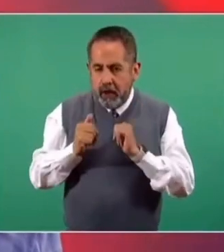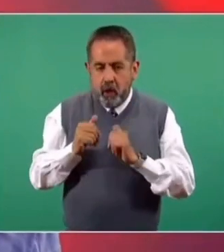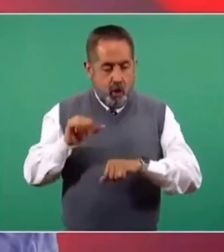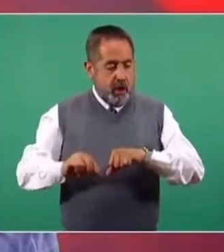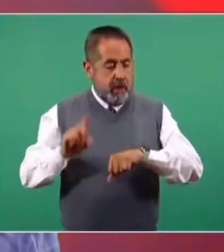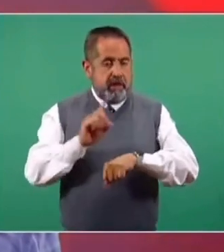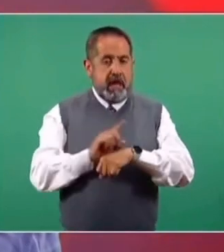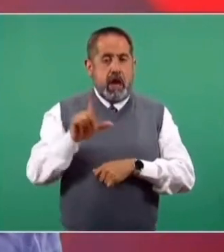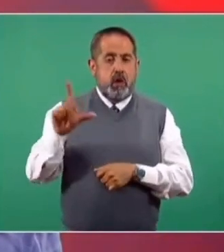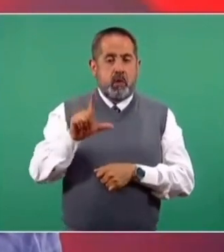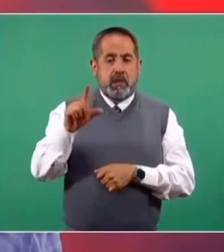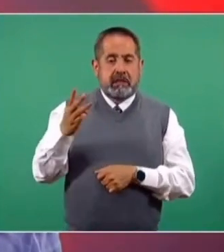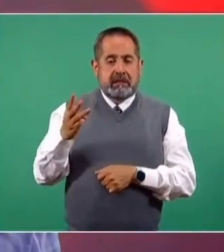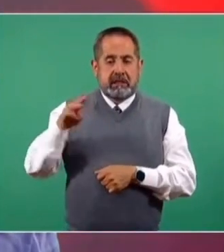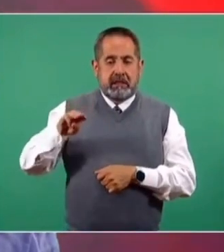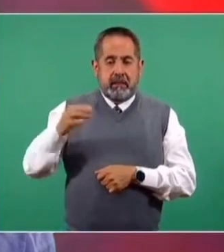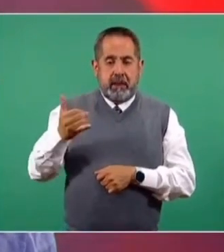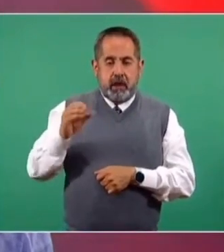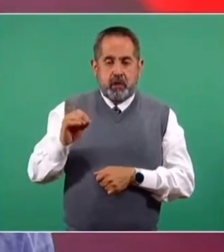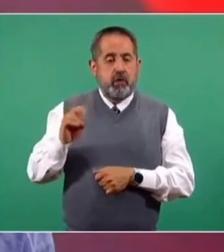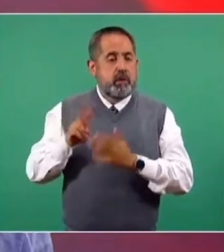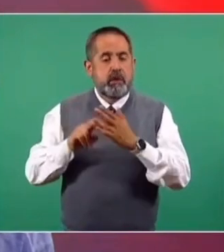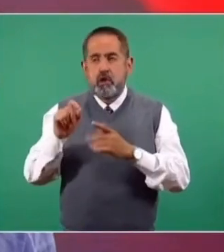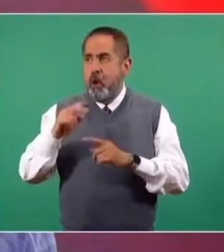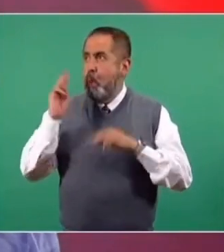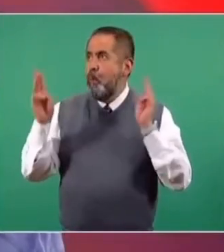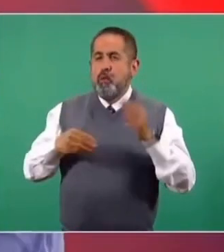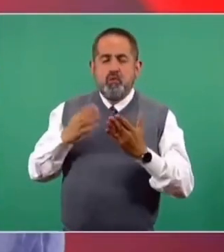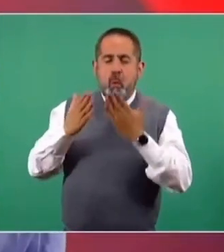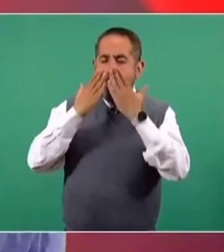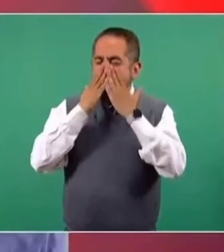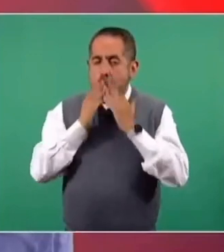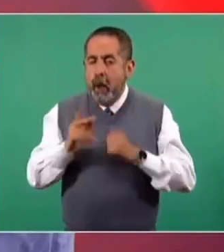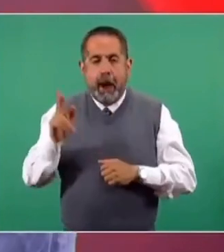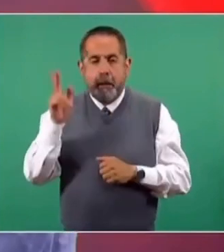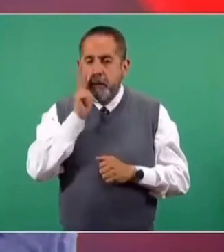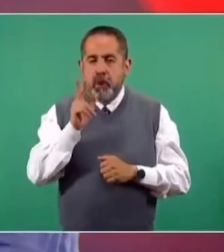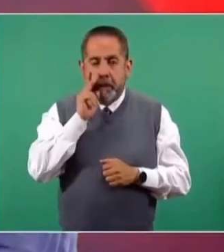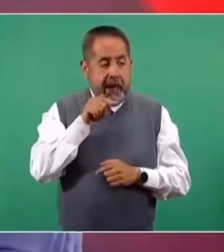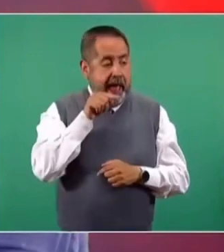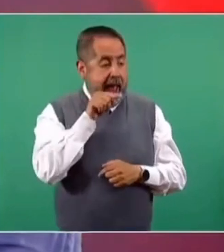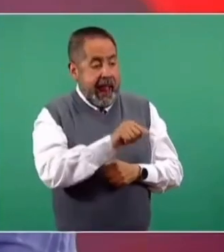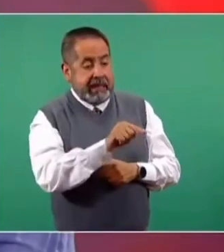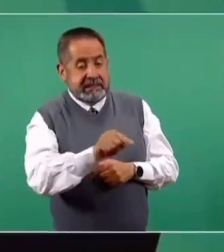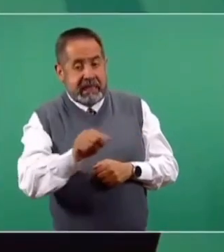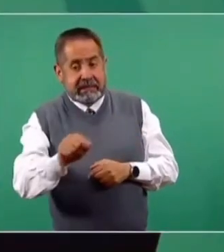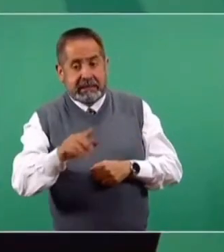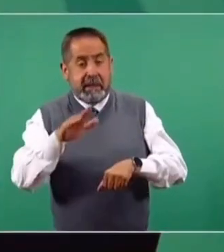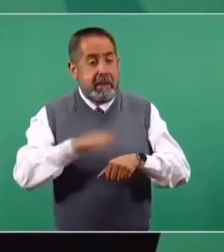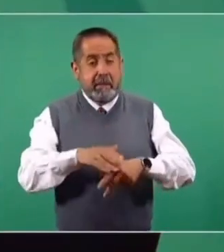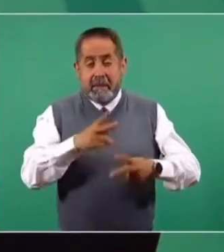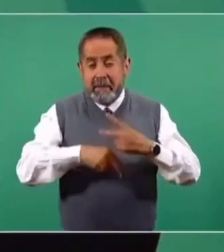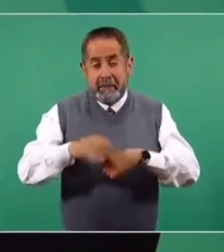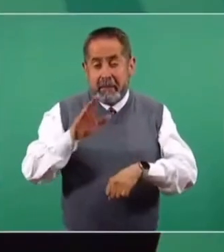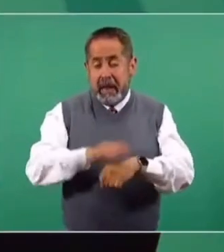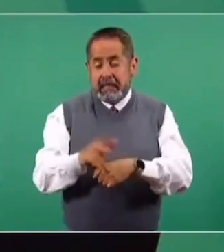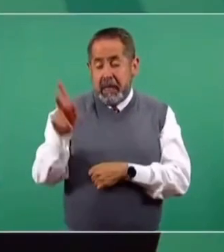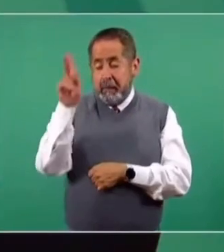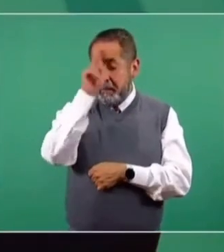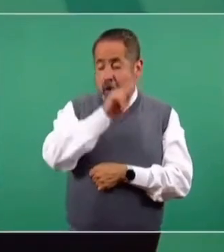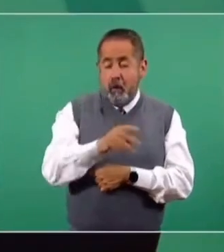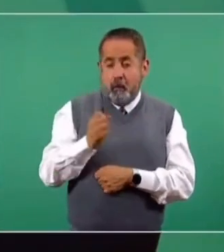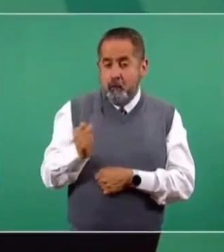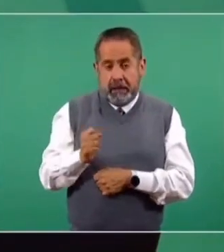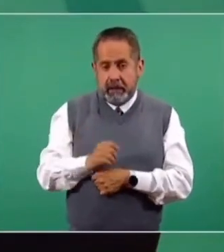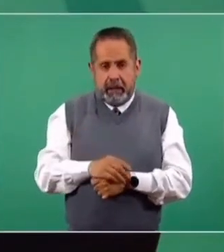lunes 3 de mayo de 2021, en el mundo no hay evidencia clara, contundente, de que estas variantes, ninguna de